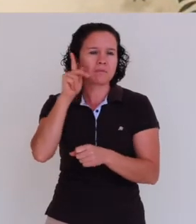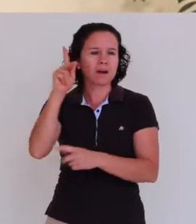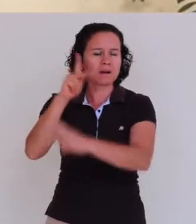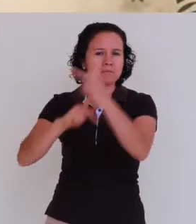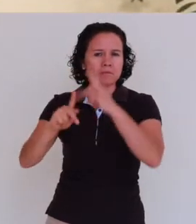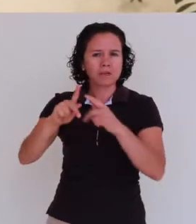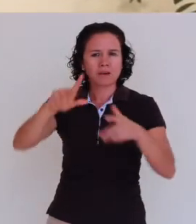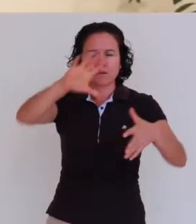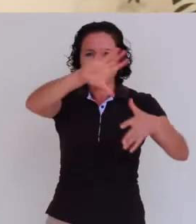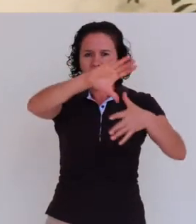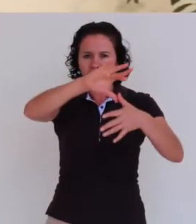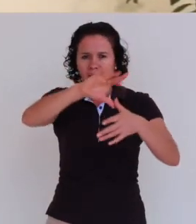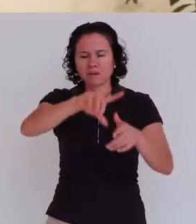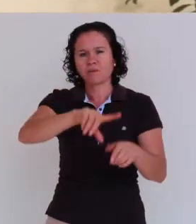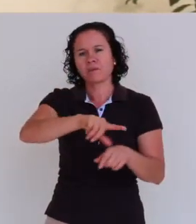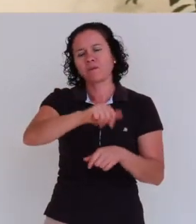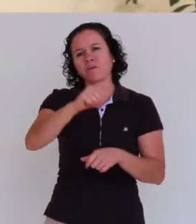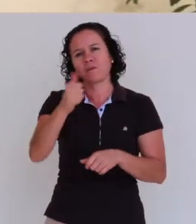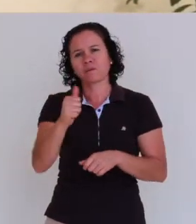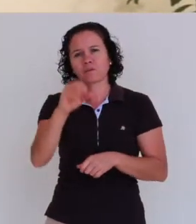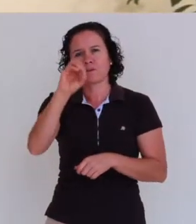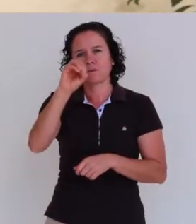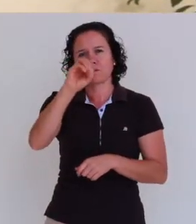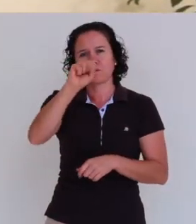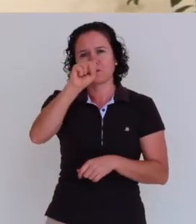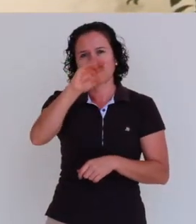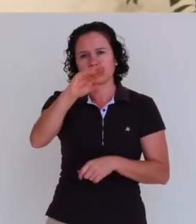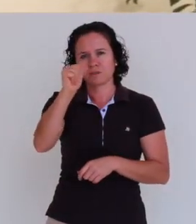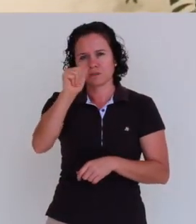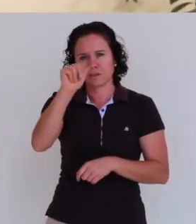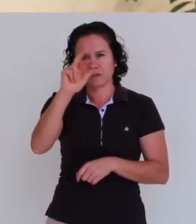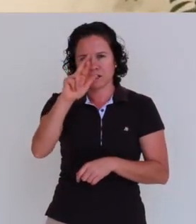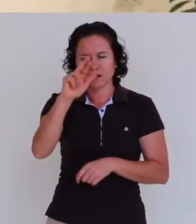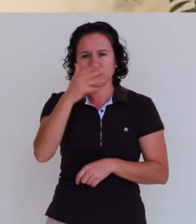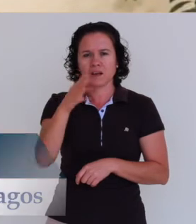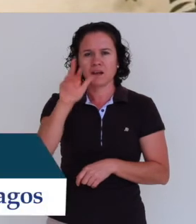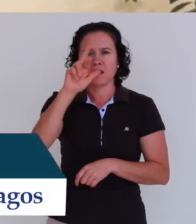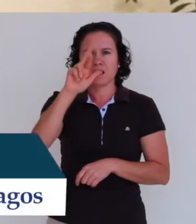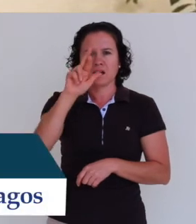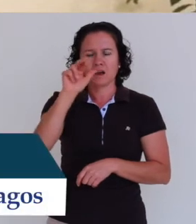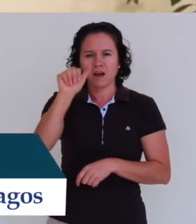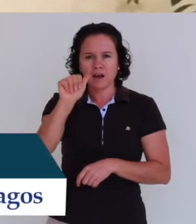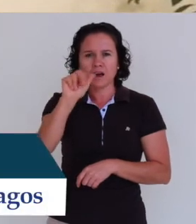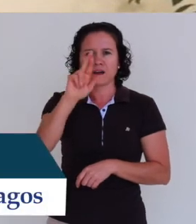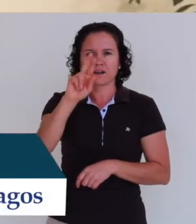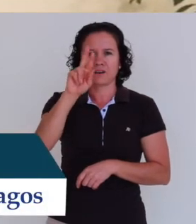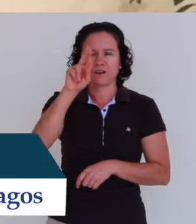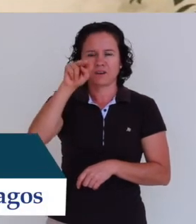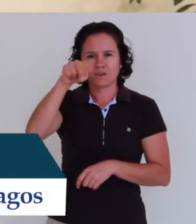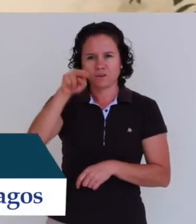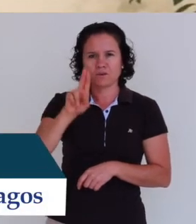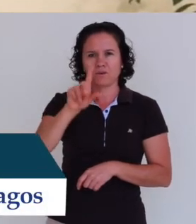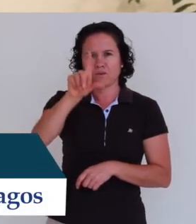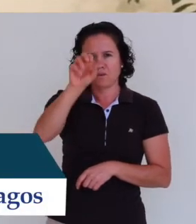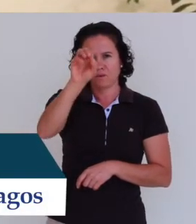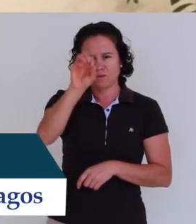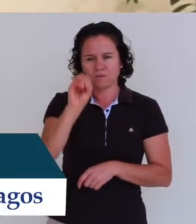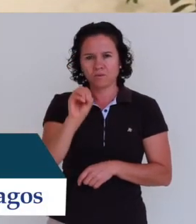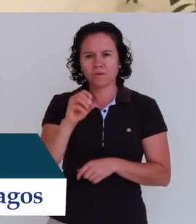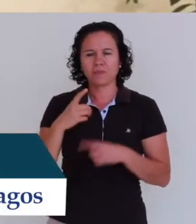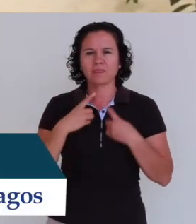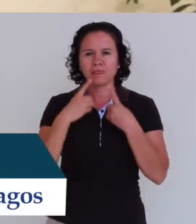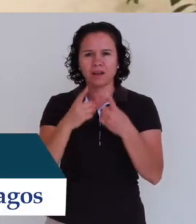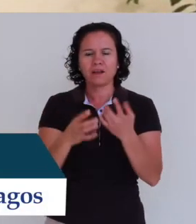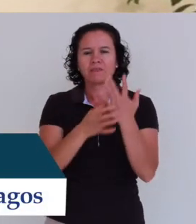canonización de Oscar Arnulfo Romero, que martirizado dio un testimonio del Evangelio. Sigamos creciendo en